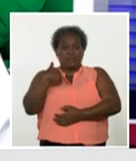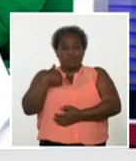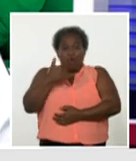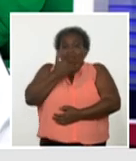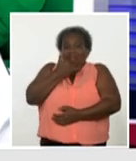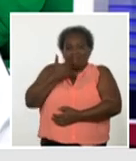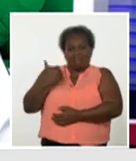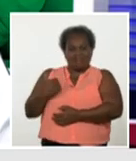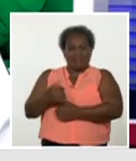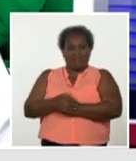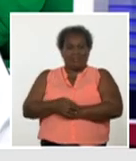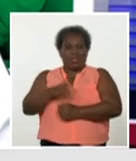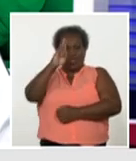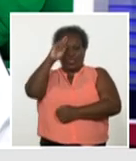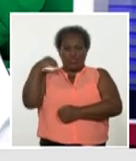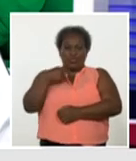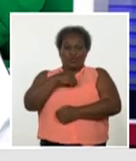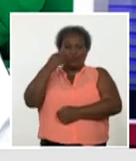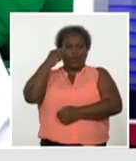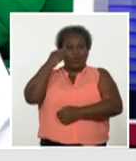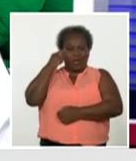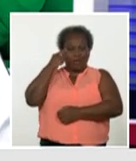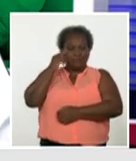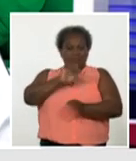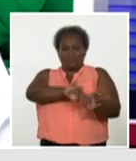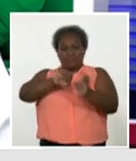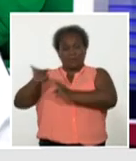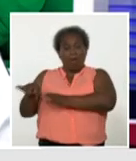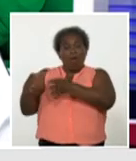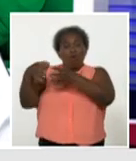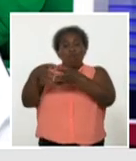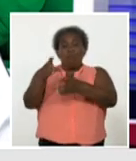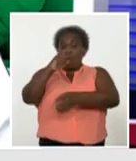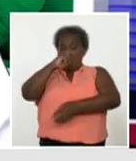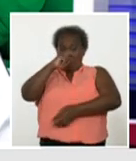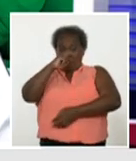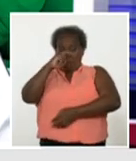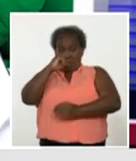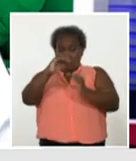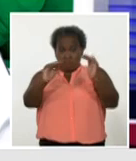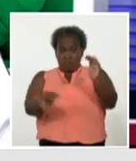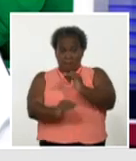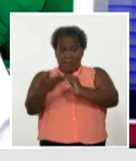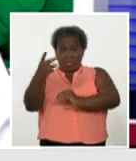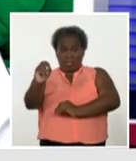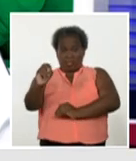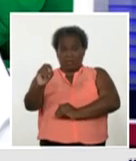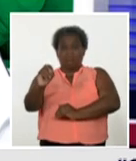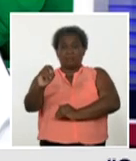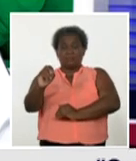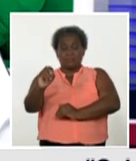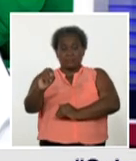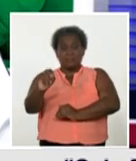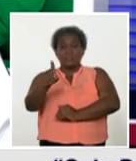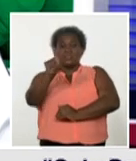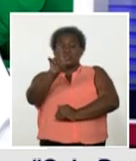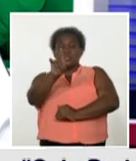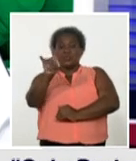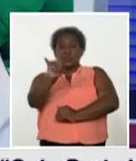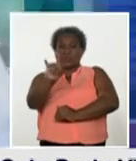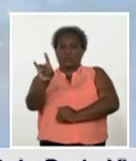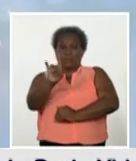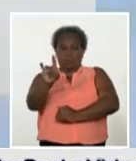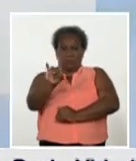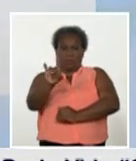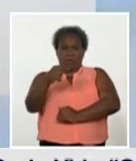Bien, por grupos de edades, nuevamente, menores de 20 años de edad, 199 en el